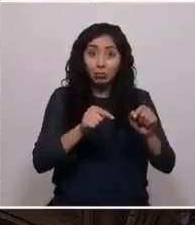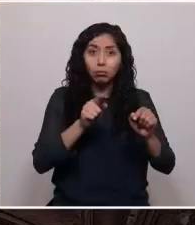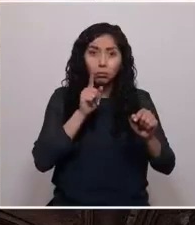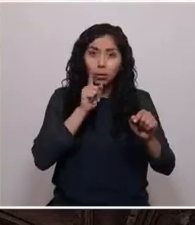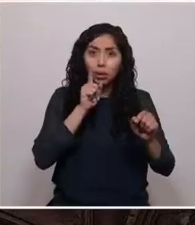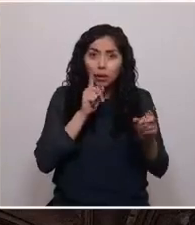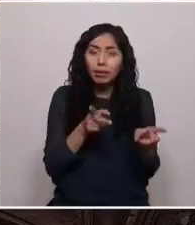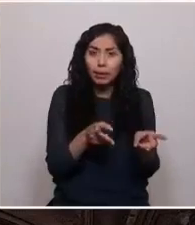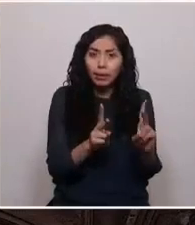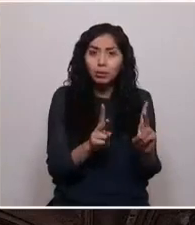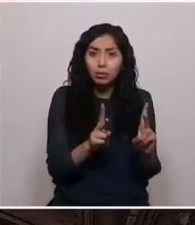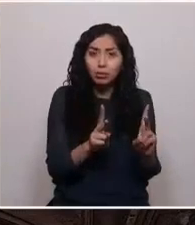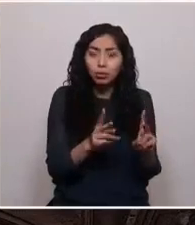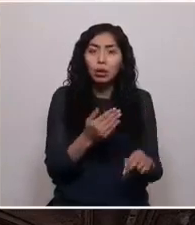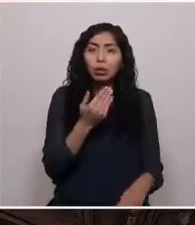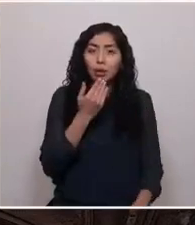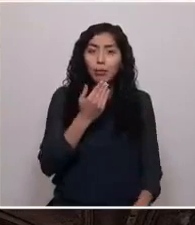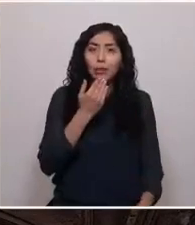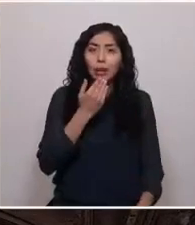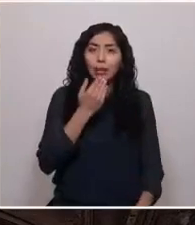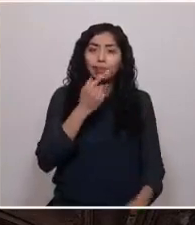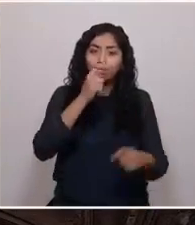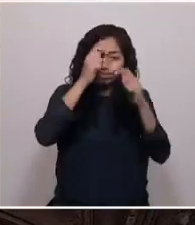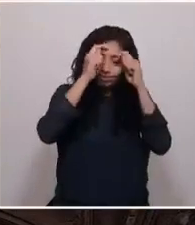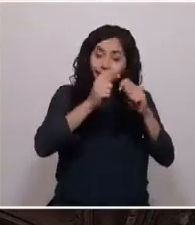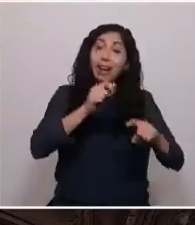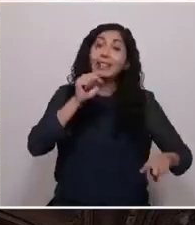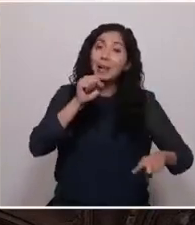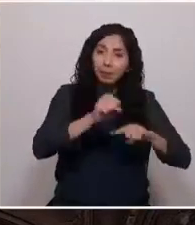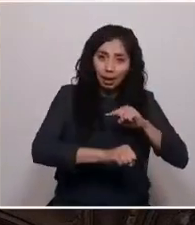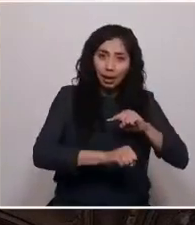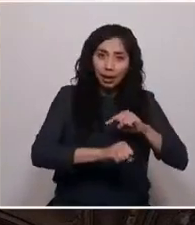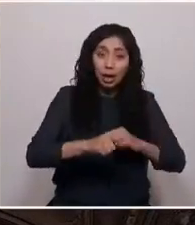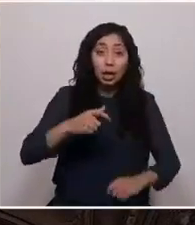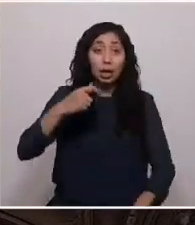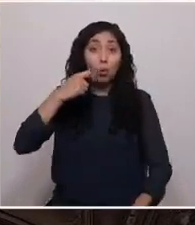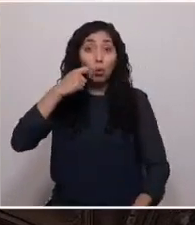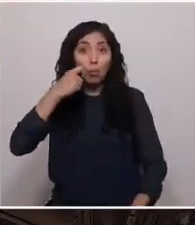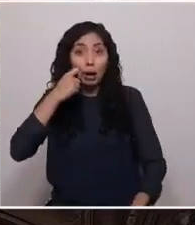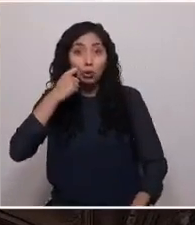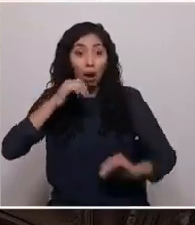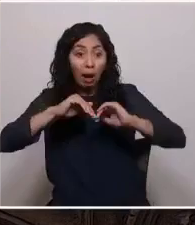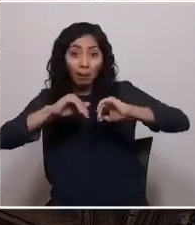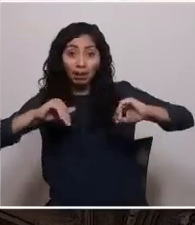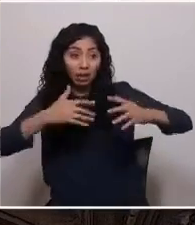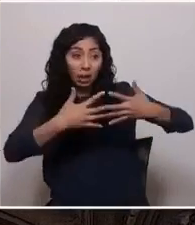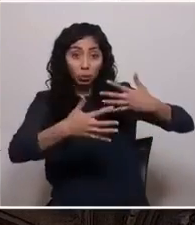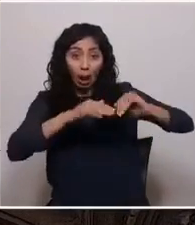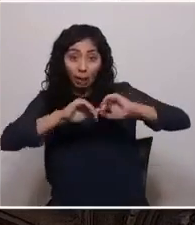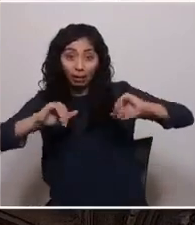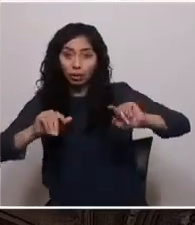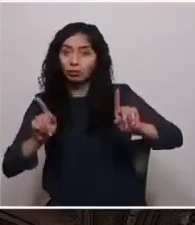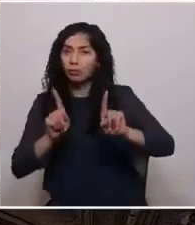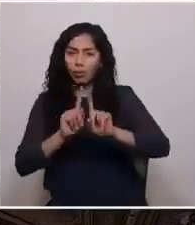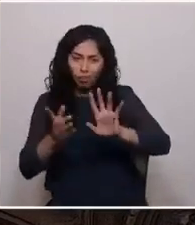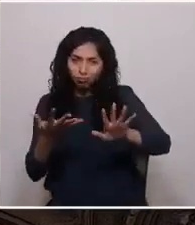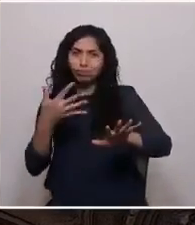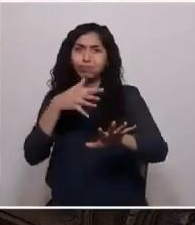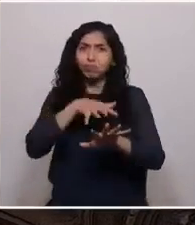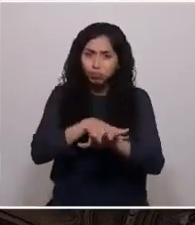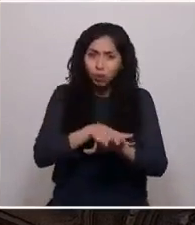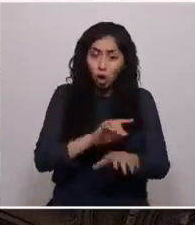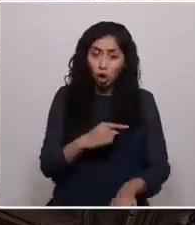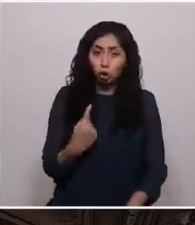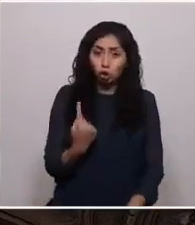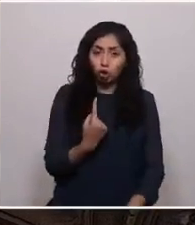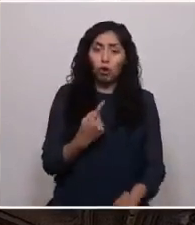y reconocer que el humano no está separado de ella. Debemos evolucionar nuestro